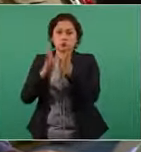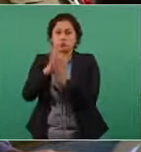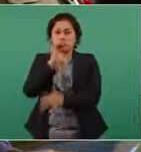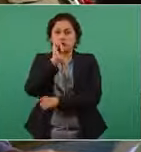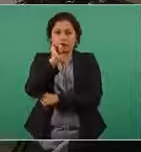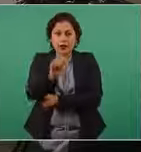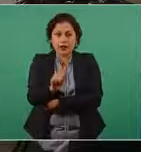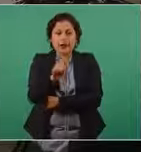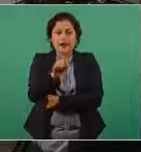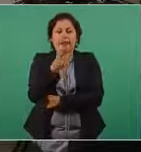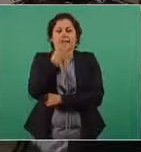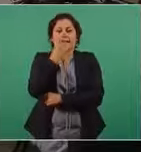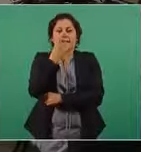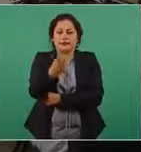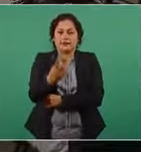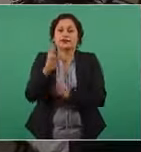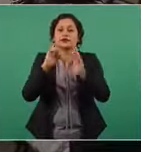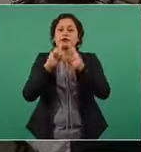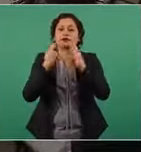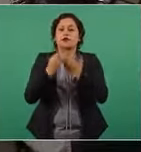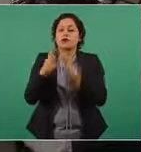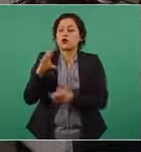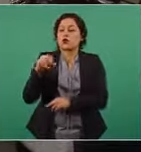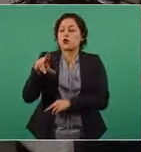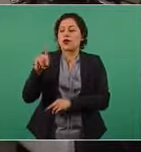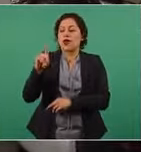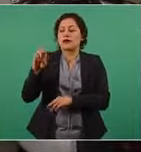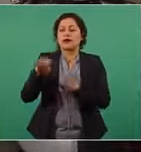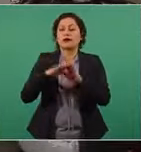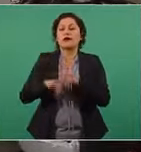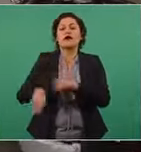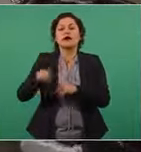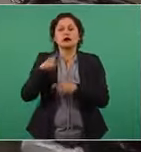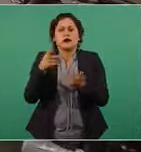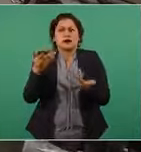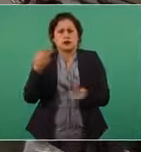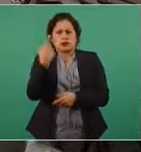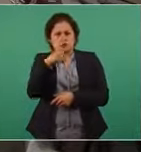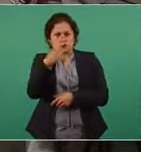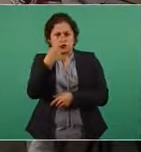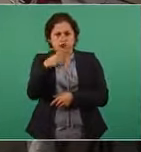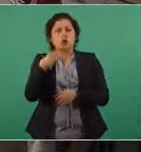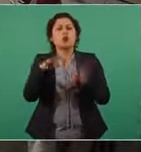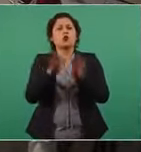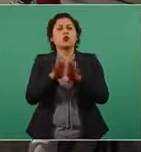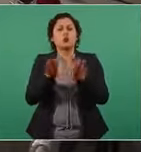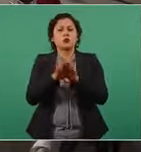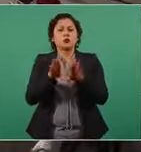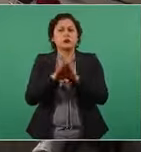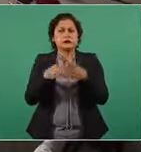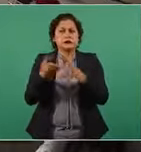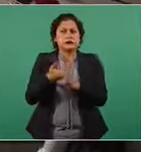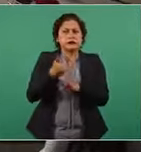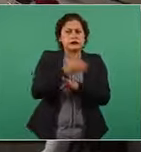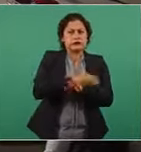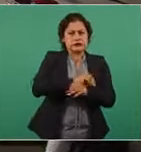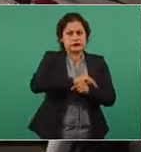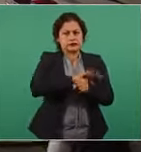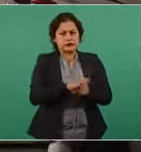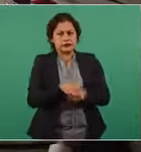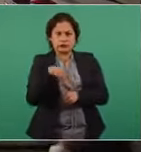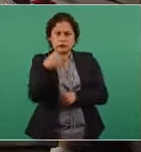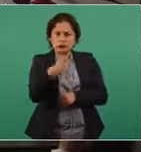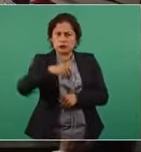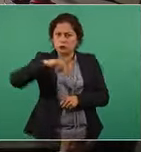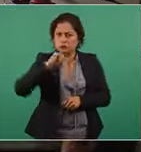que ellos tuvieron que sufragar los gastos ahora durante el entrenamiento en esta emergencia sanitaria. Y bueno, preguntar si usted